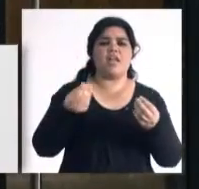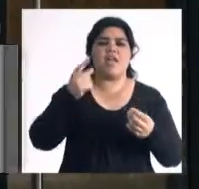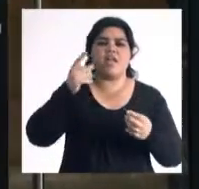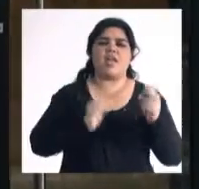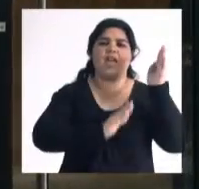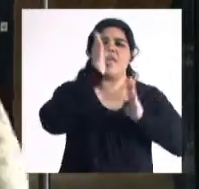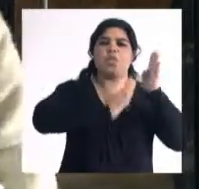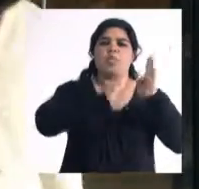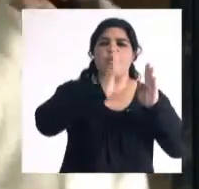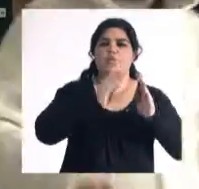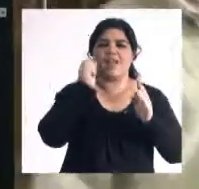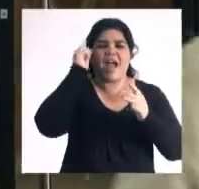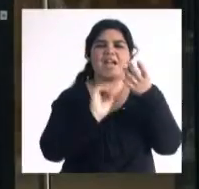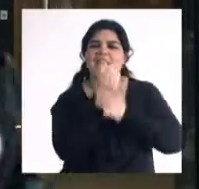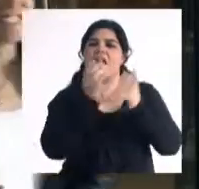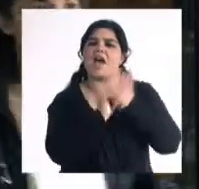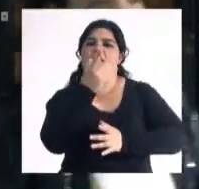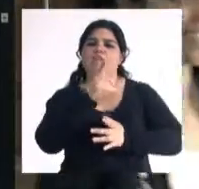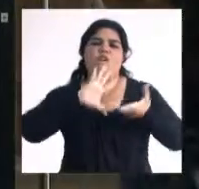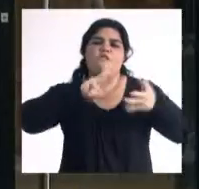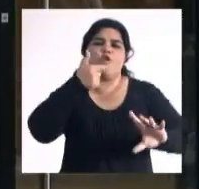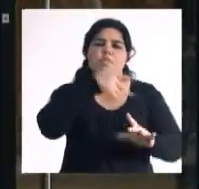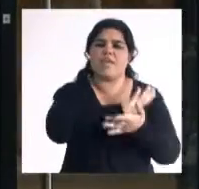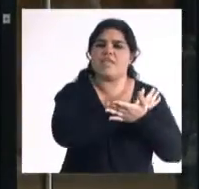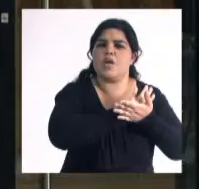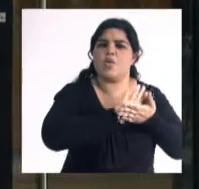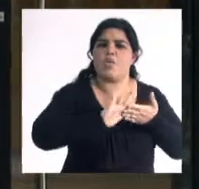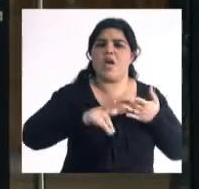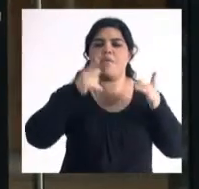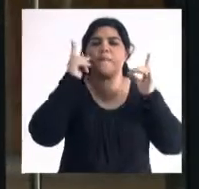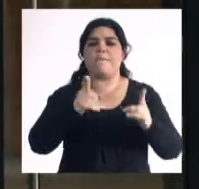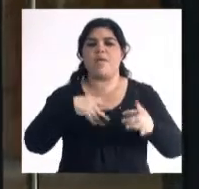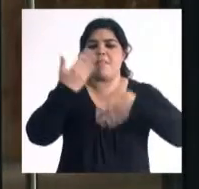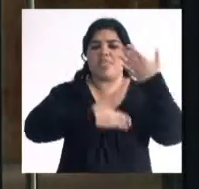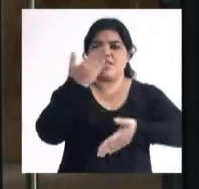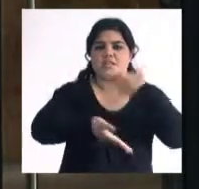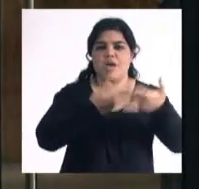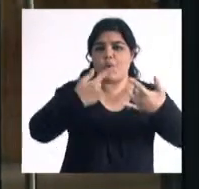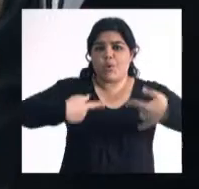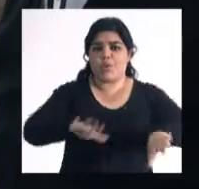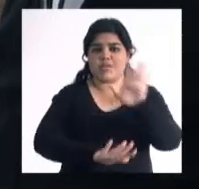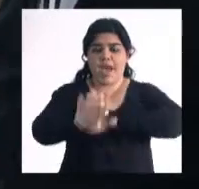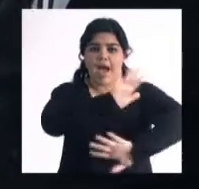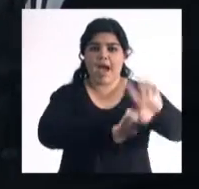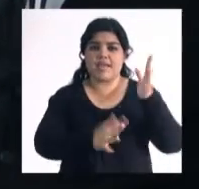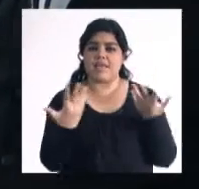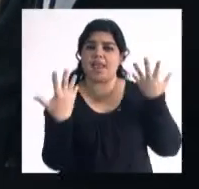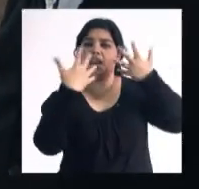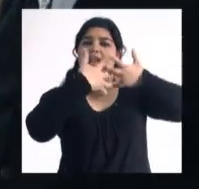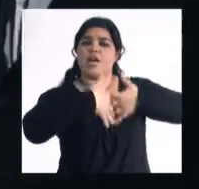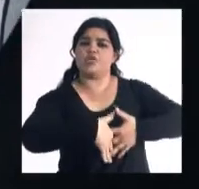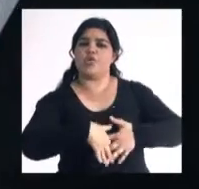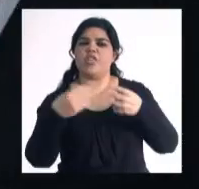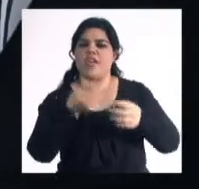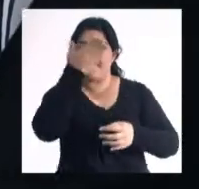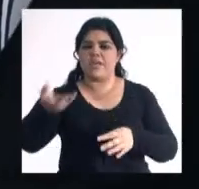de industrias creativas, este nuevo ámbito social y económico que propone el desarrollo de actividades vinculadas con